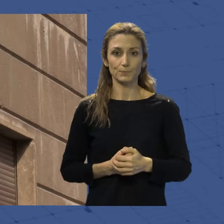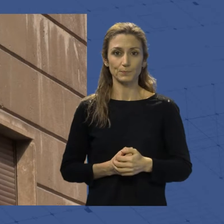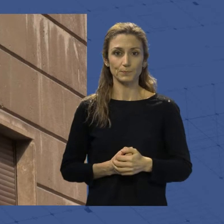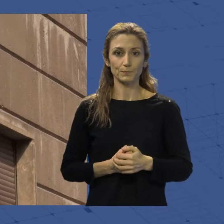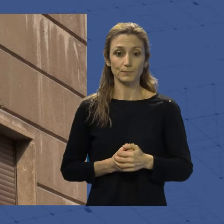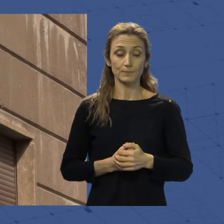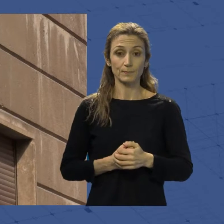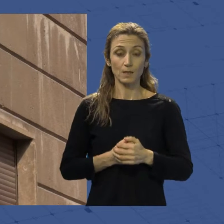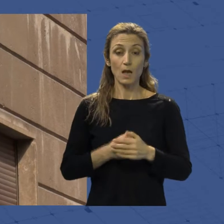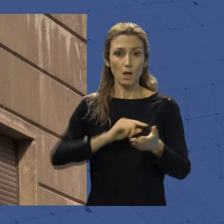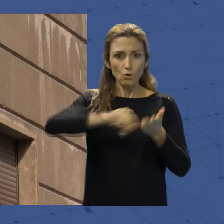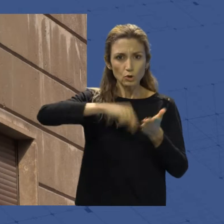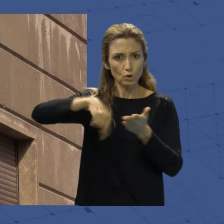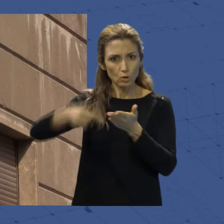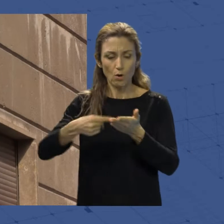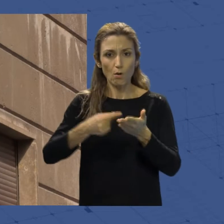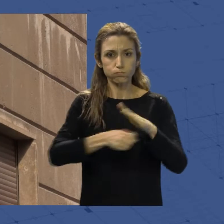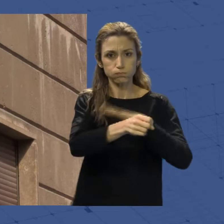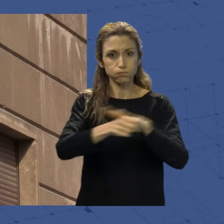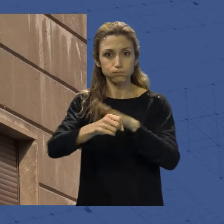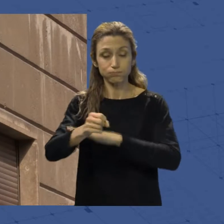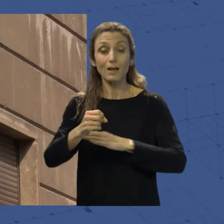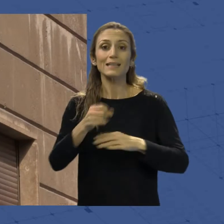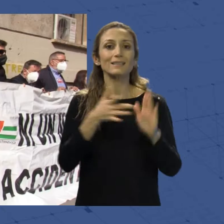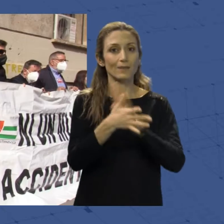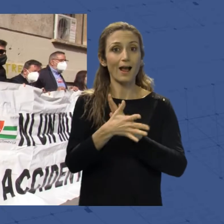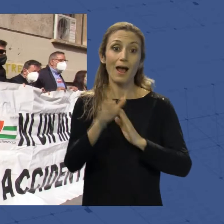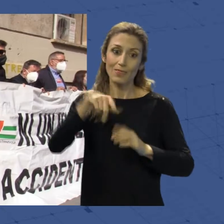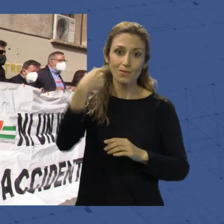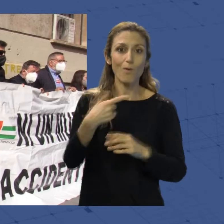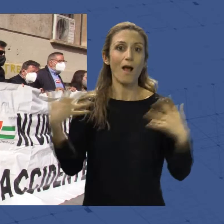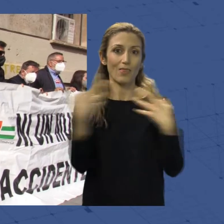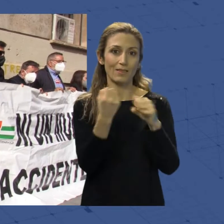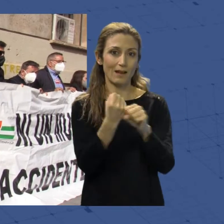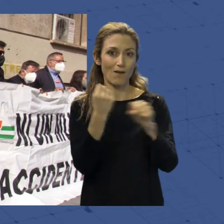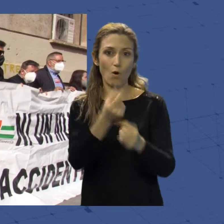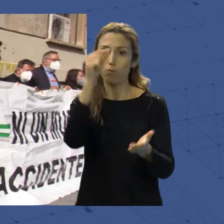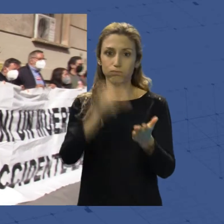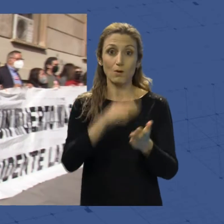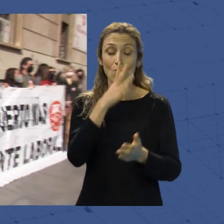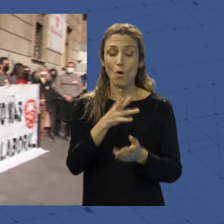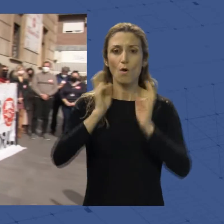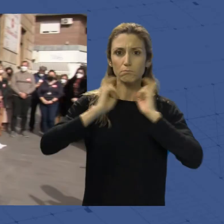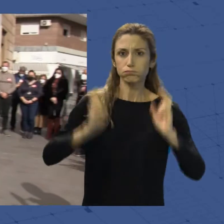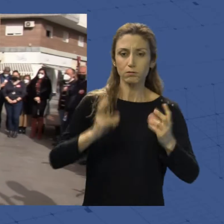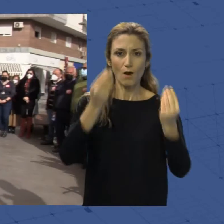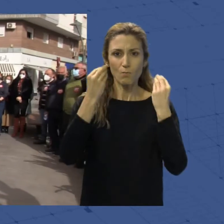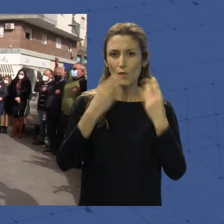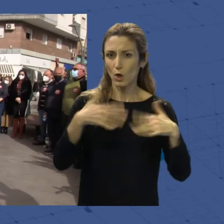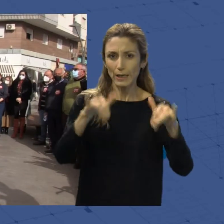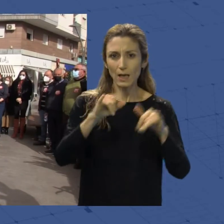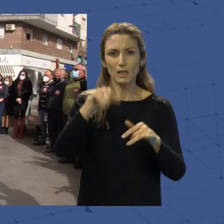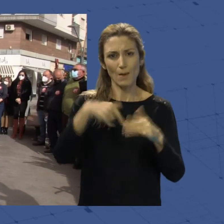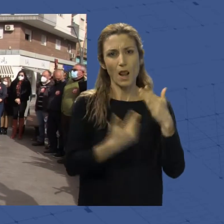temporalidad es una de las principales causas de la siniestralidad porque conlleva falta de formación, estrés y largas jornadas de trabajo.